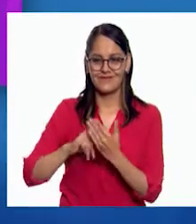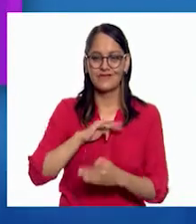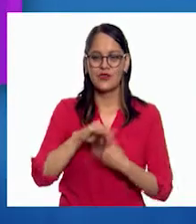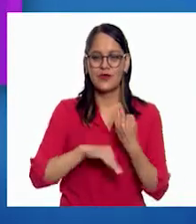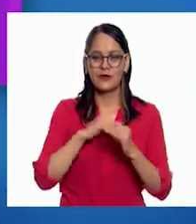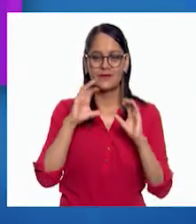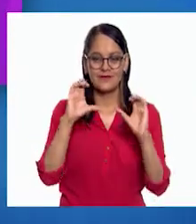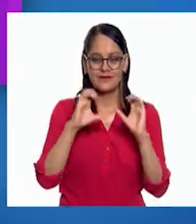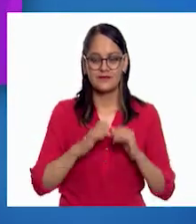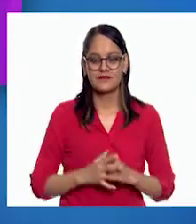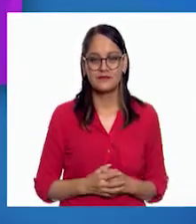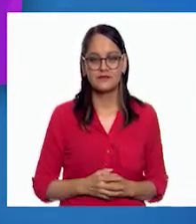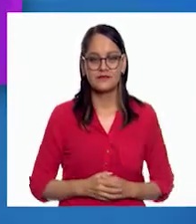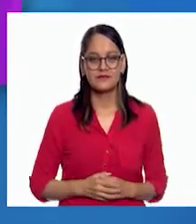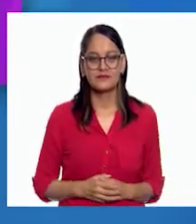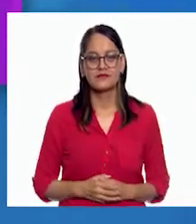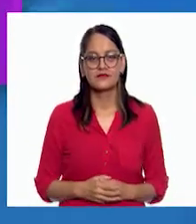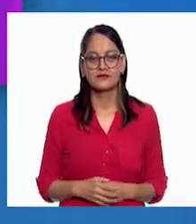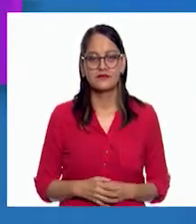a los otros.